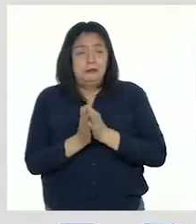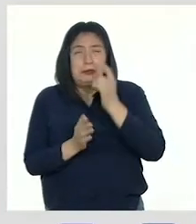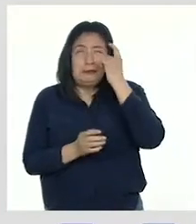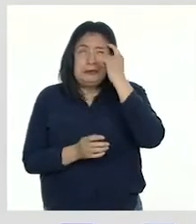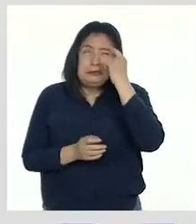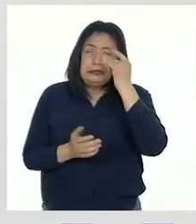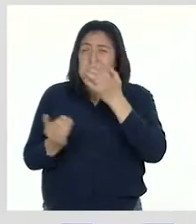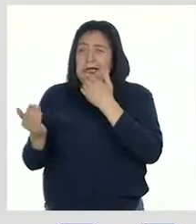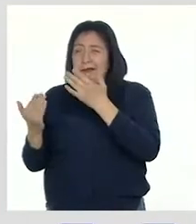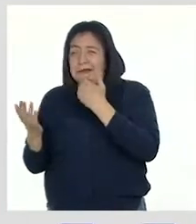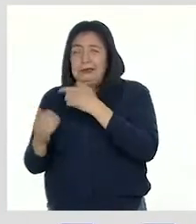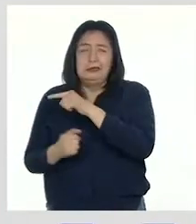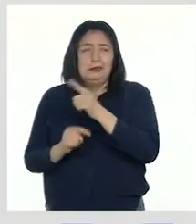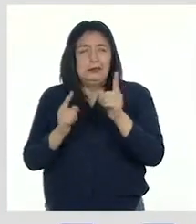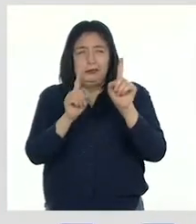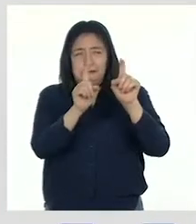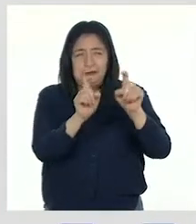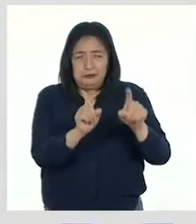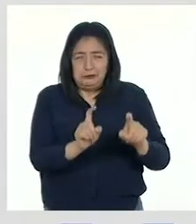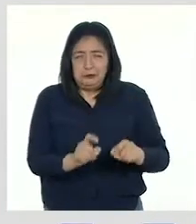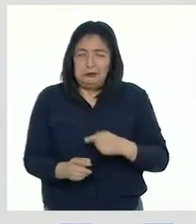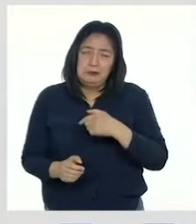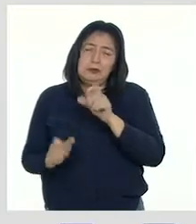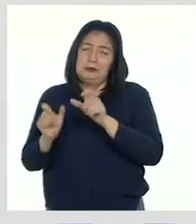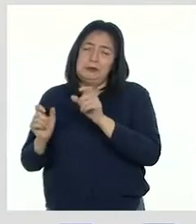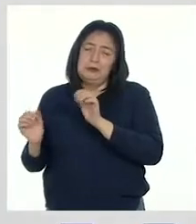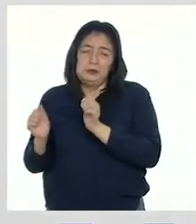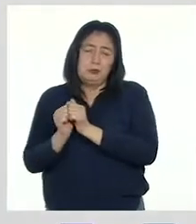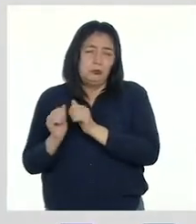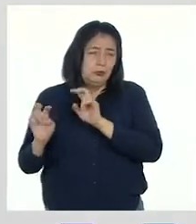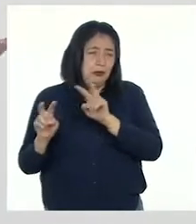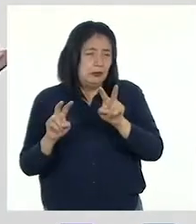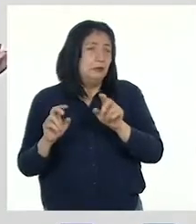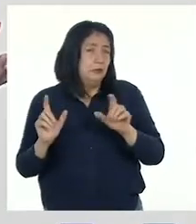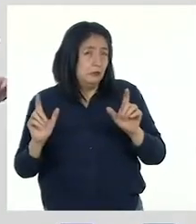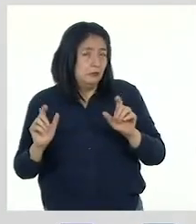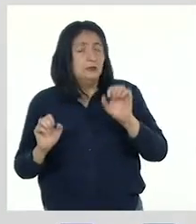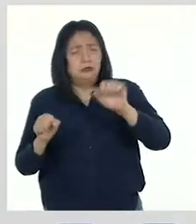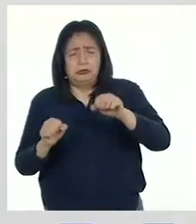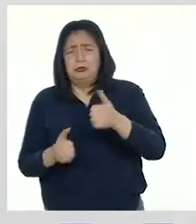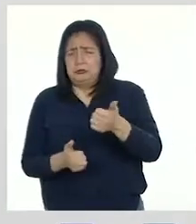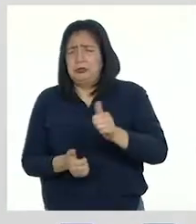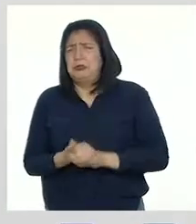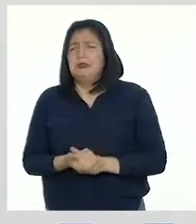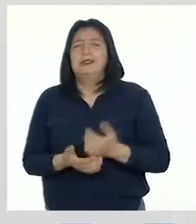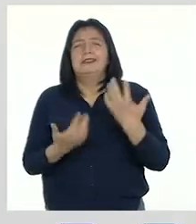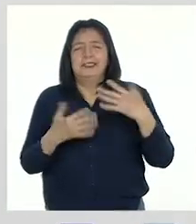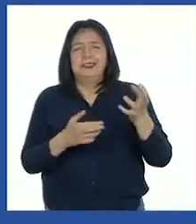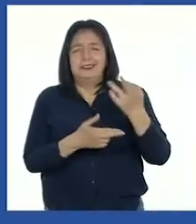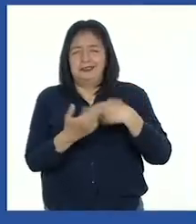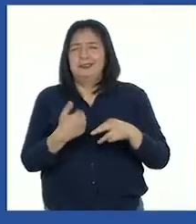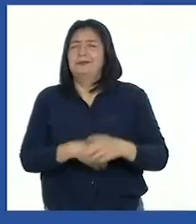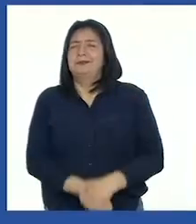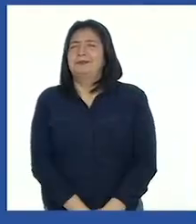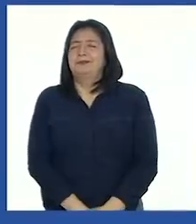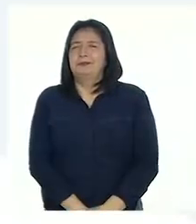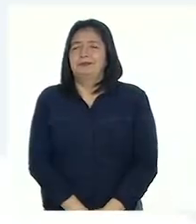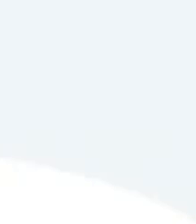para pensar y conversar sobre estas preguntas con quienes estén viendo el programa? ¡Claro que sí, Patti! ¡Ahora regresamos!